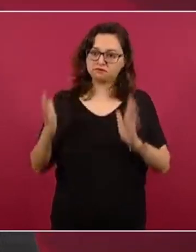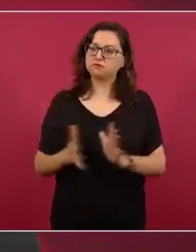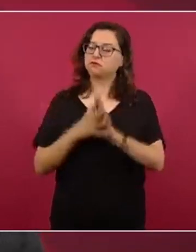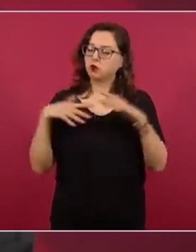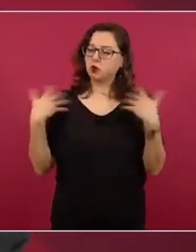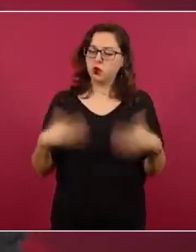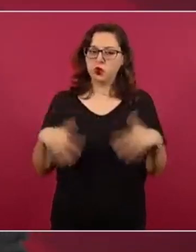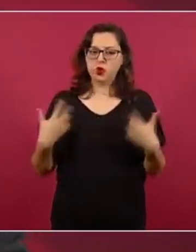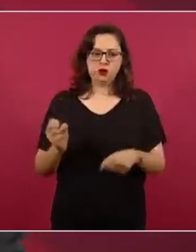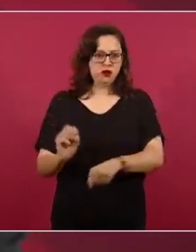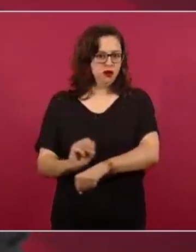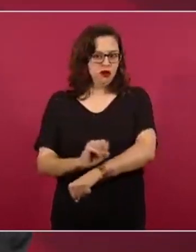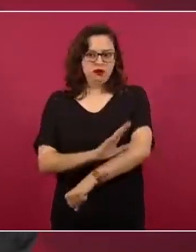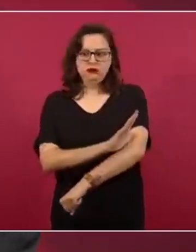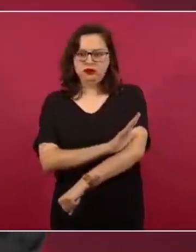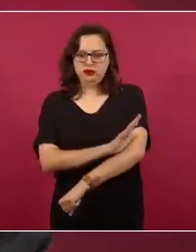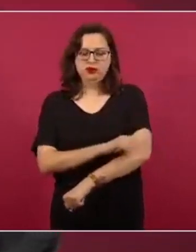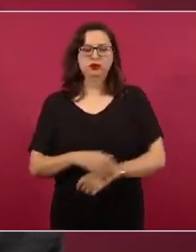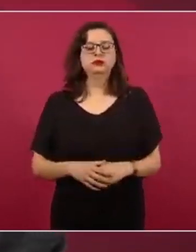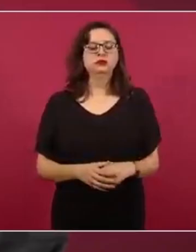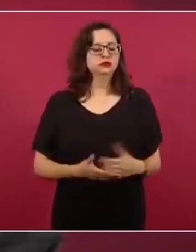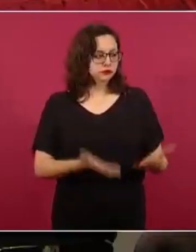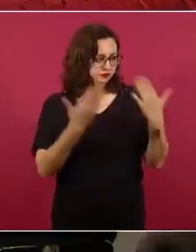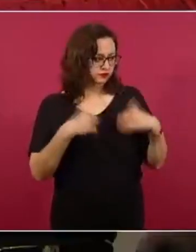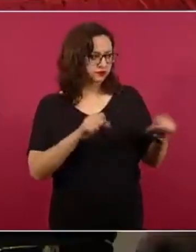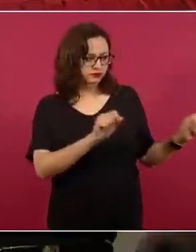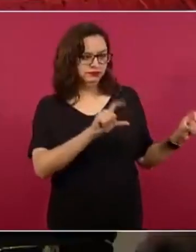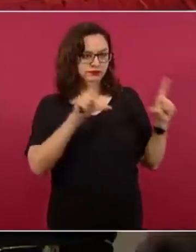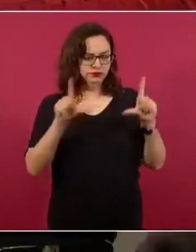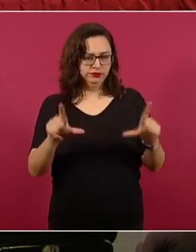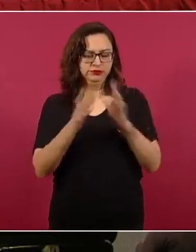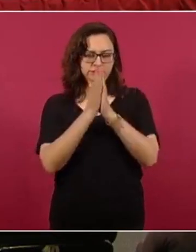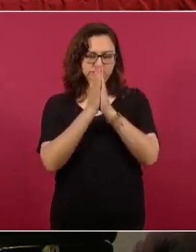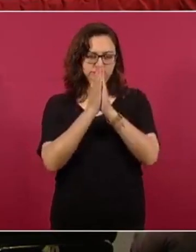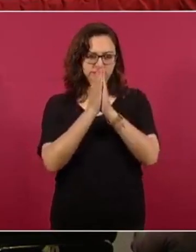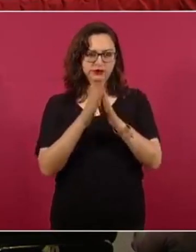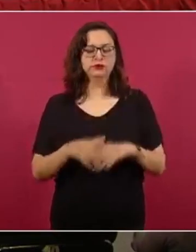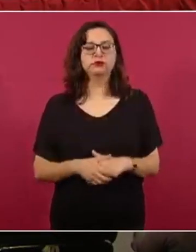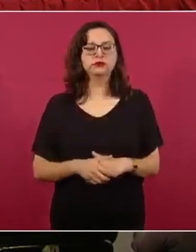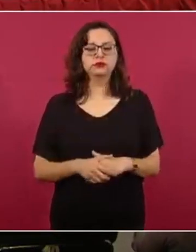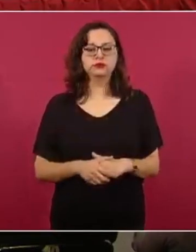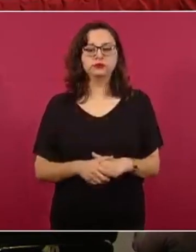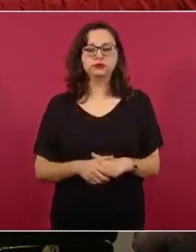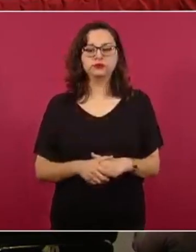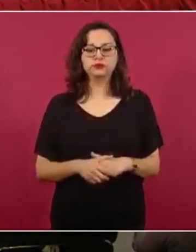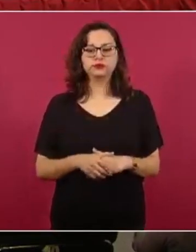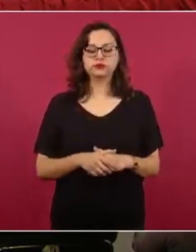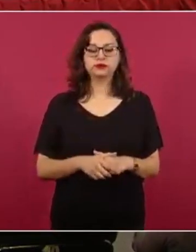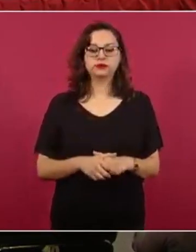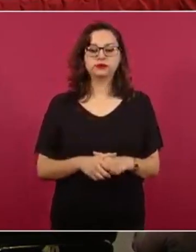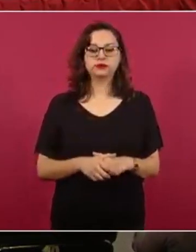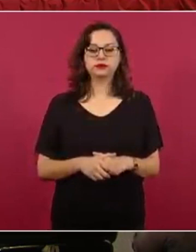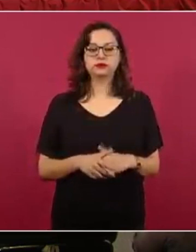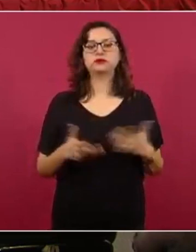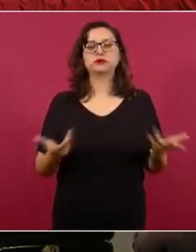actividad que se realizó. Entonces, si vemos las imágenes, por favor, vamos a empezar recapitulando sobre